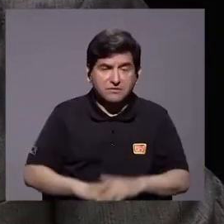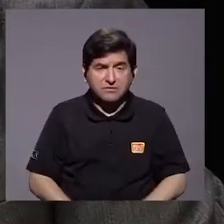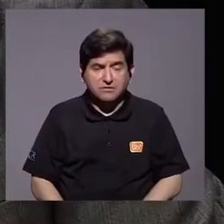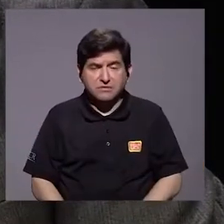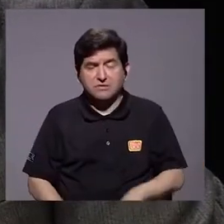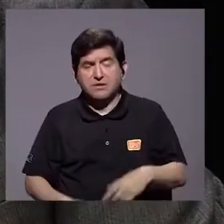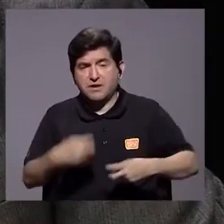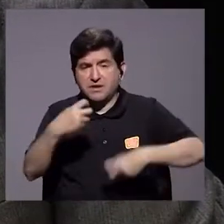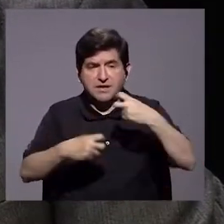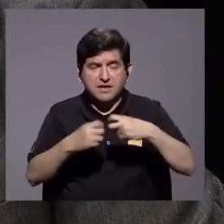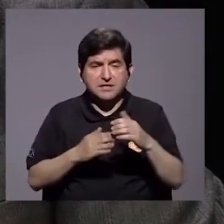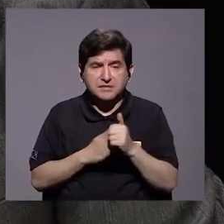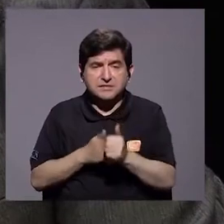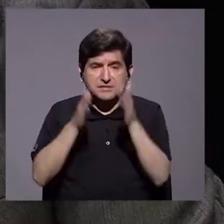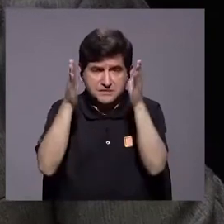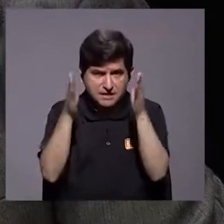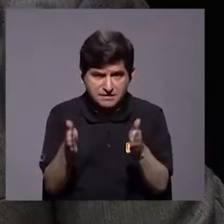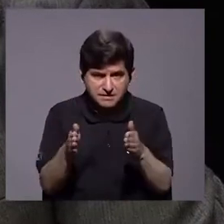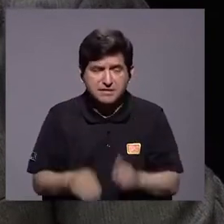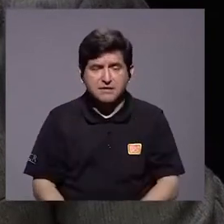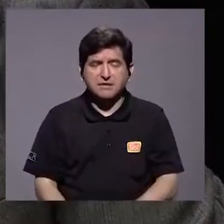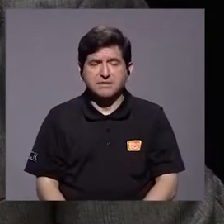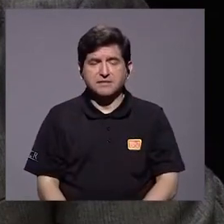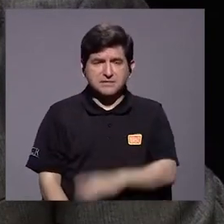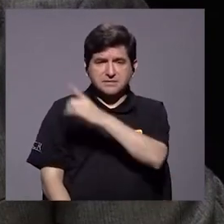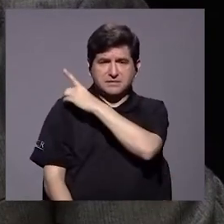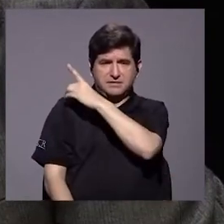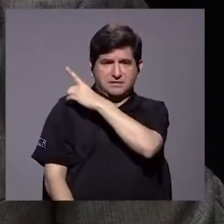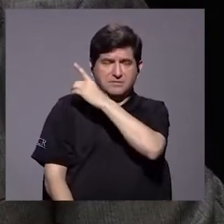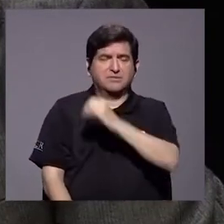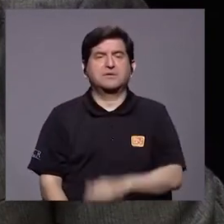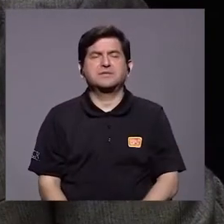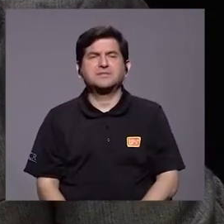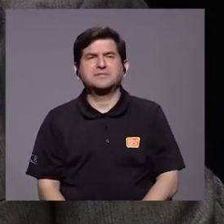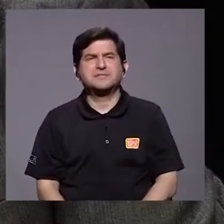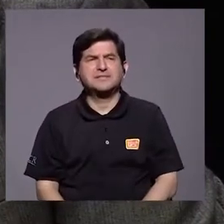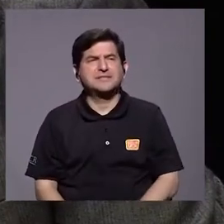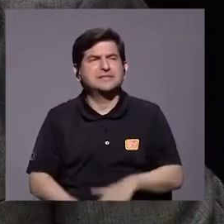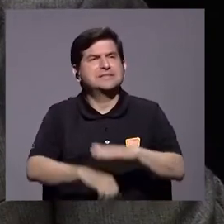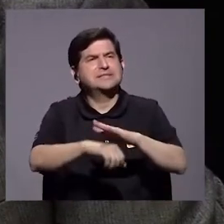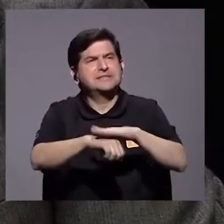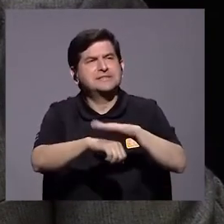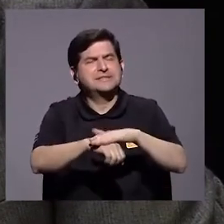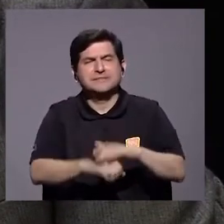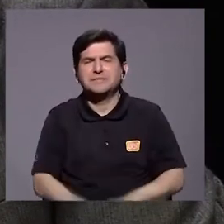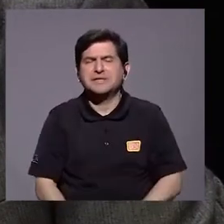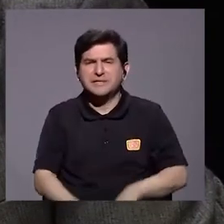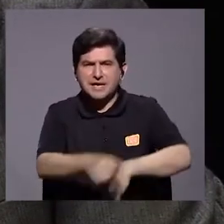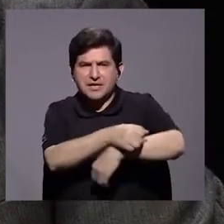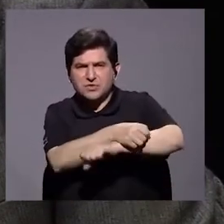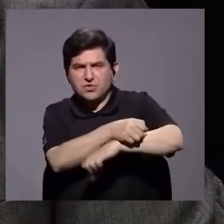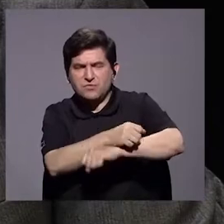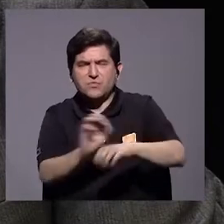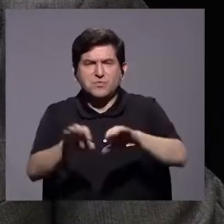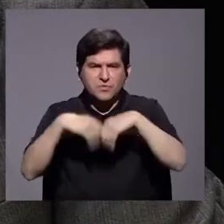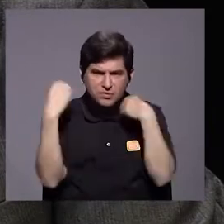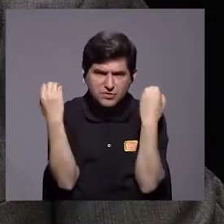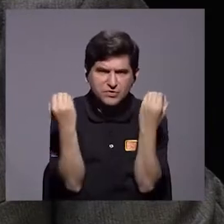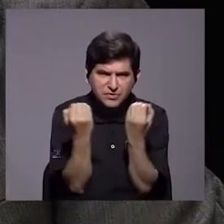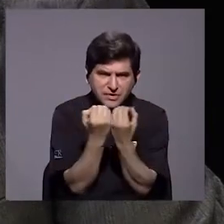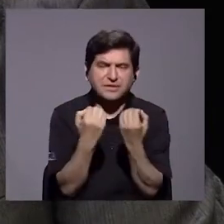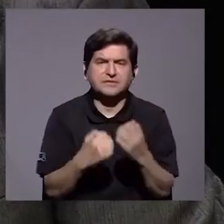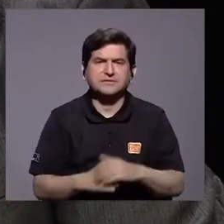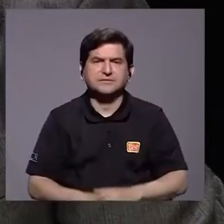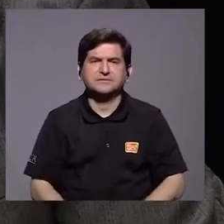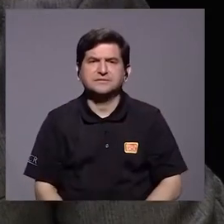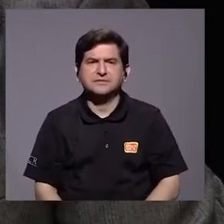de dirigentes. Yo diría que estamos cediendo el fútbol, la organización nuestra,